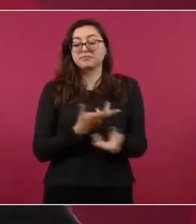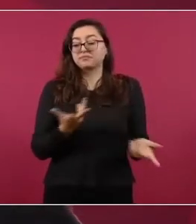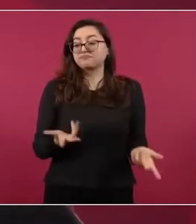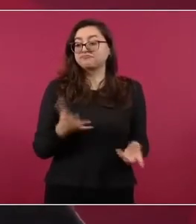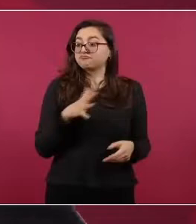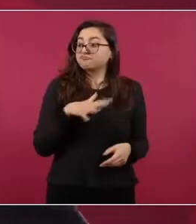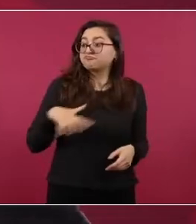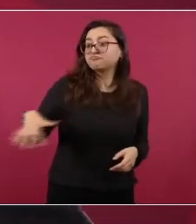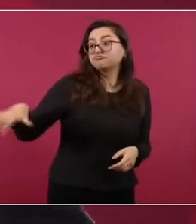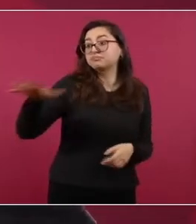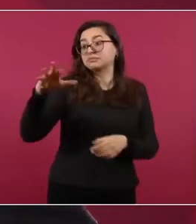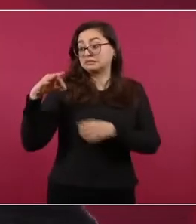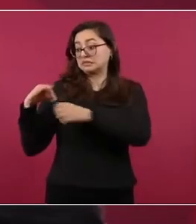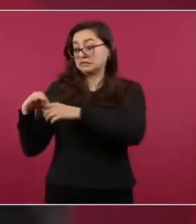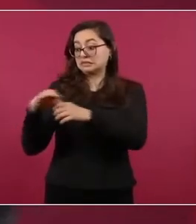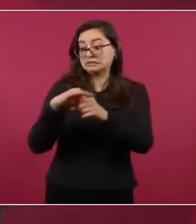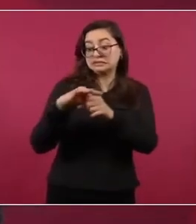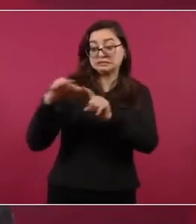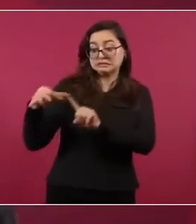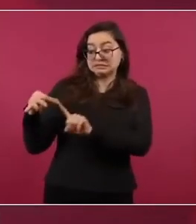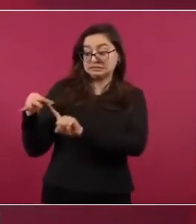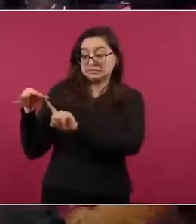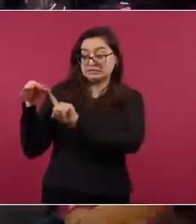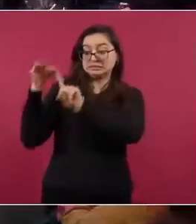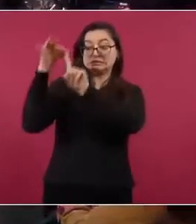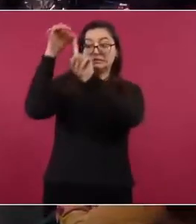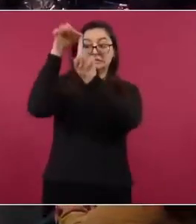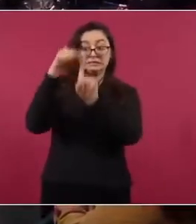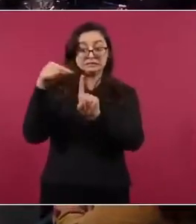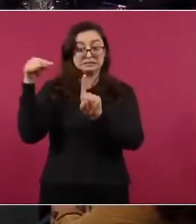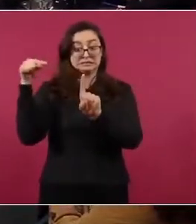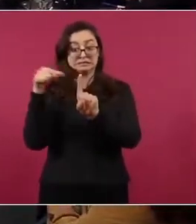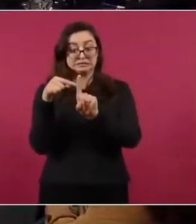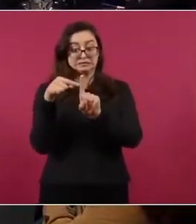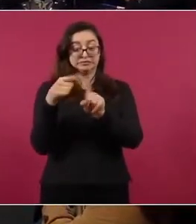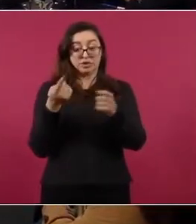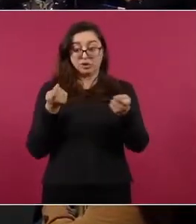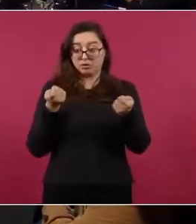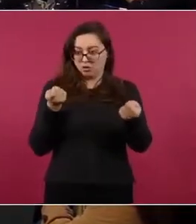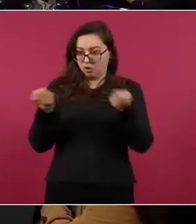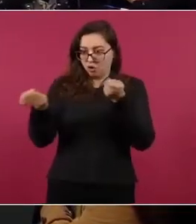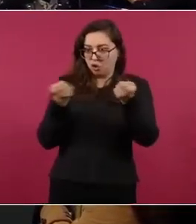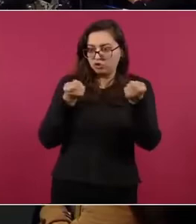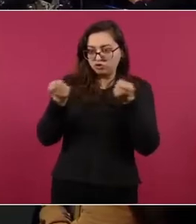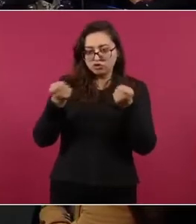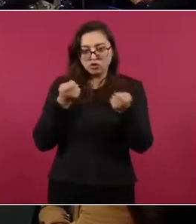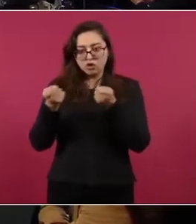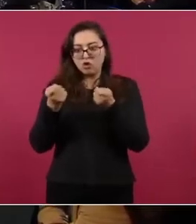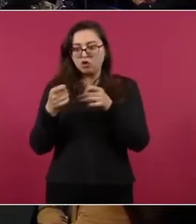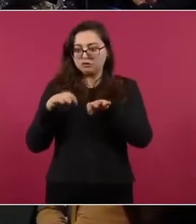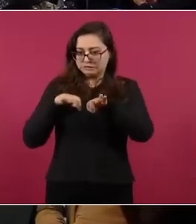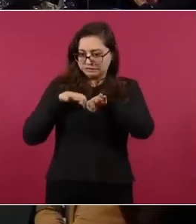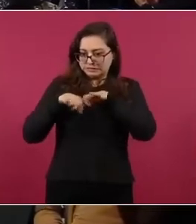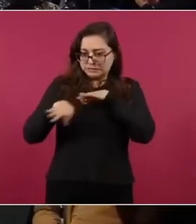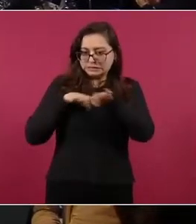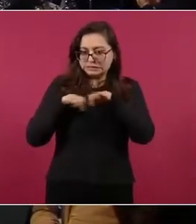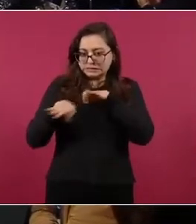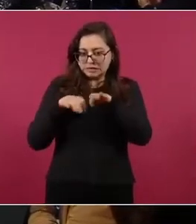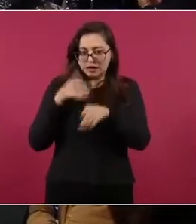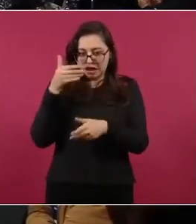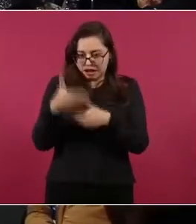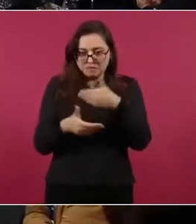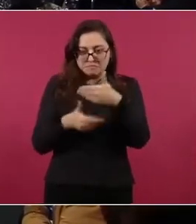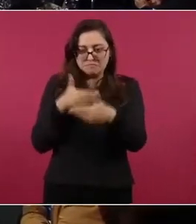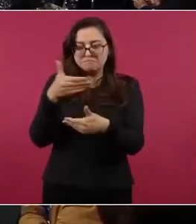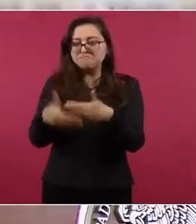el que gobiernos surgidos de procesos democráticos populares